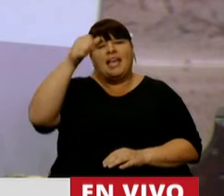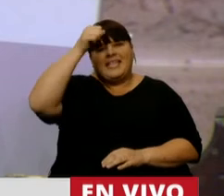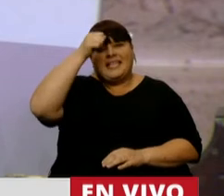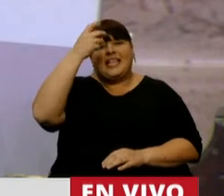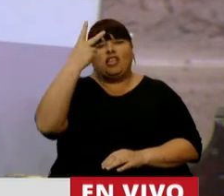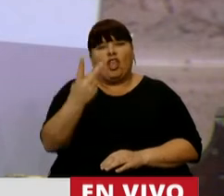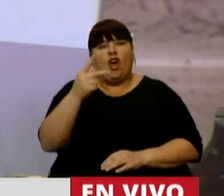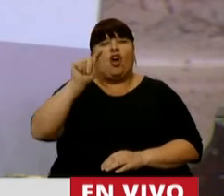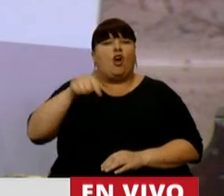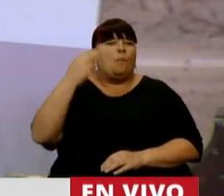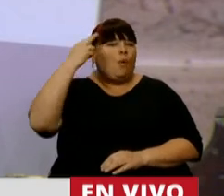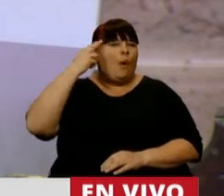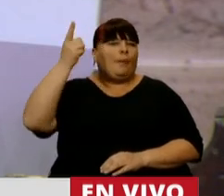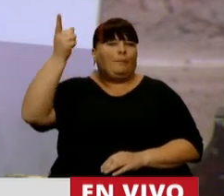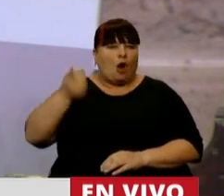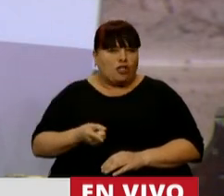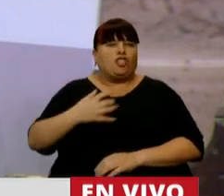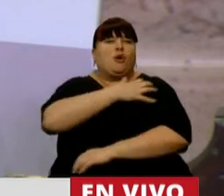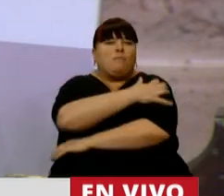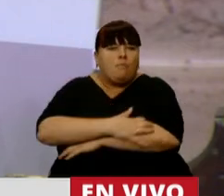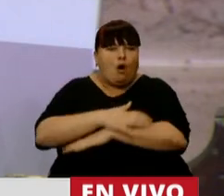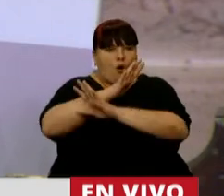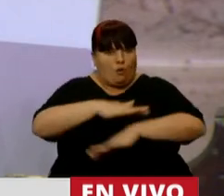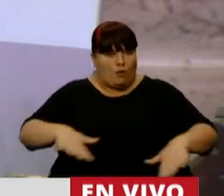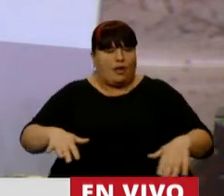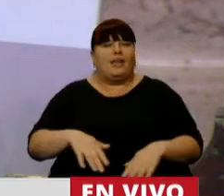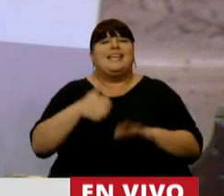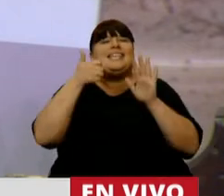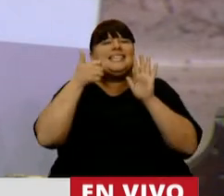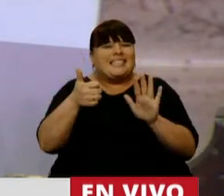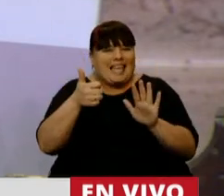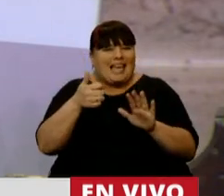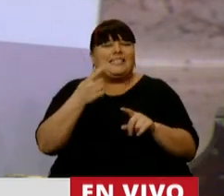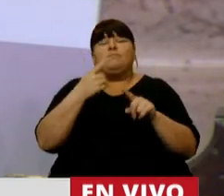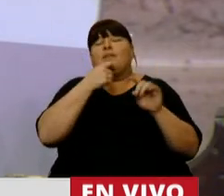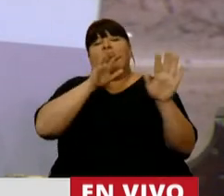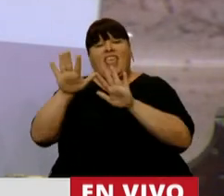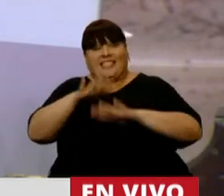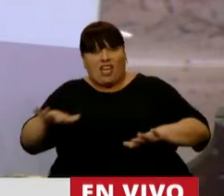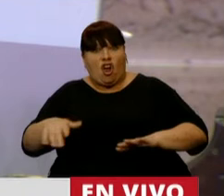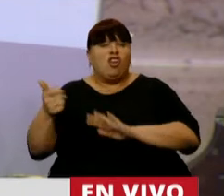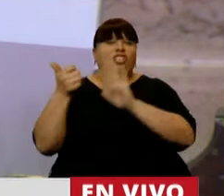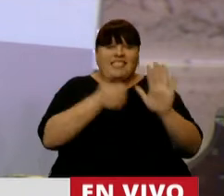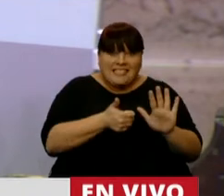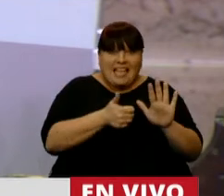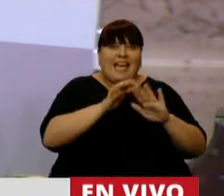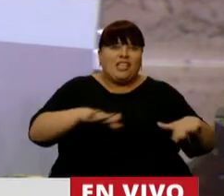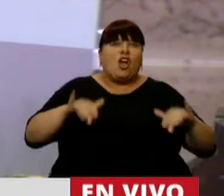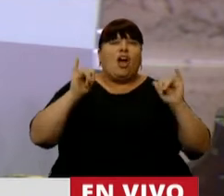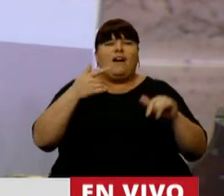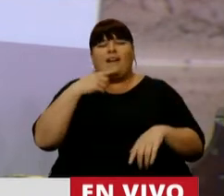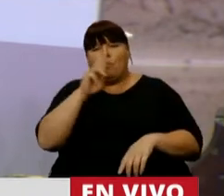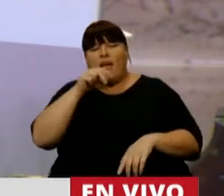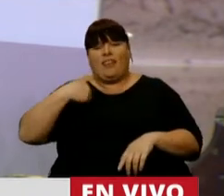62.9% de pobreza infantil. 6 de cada 10 niños, niñas y